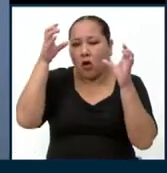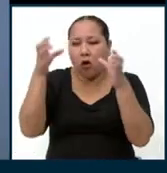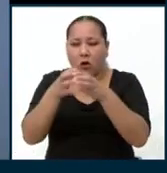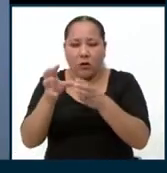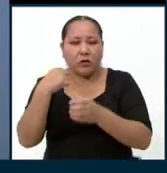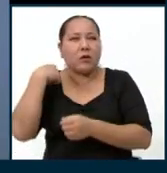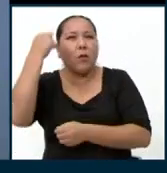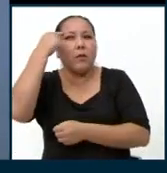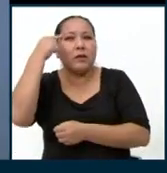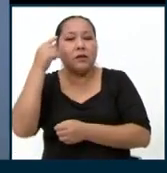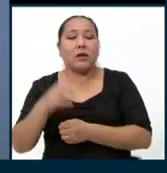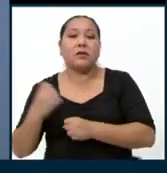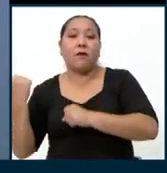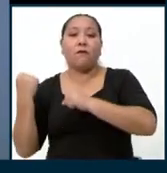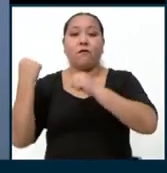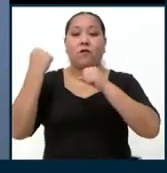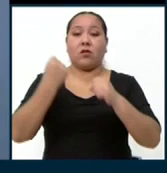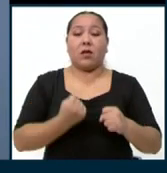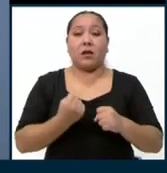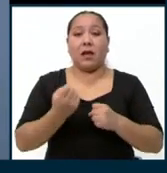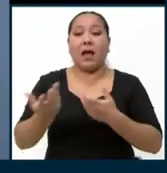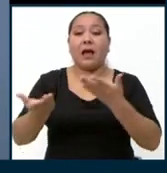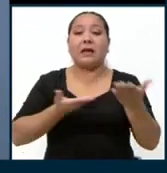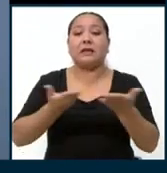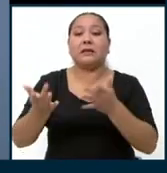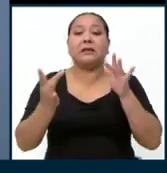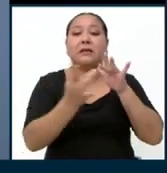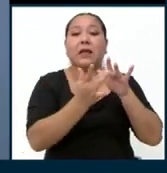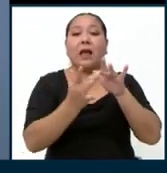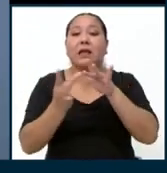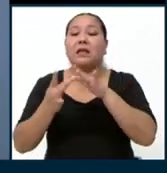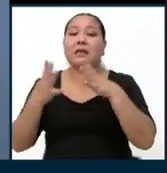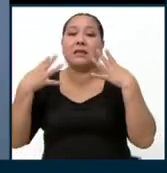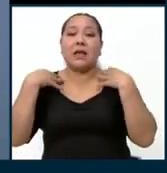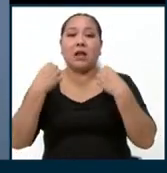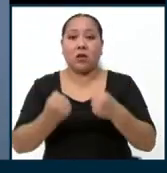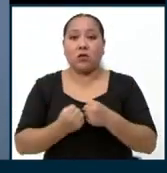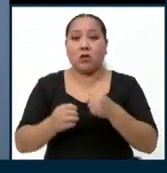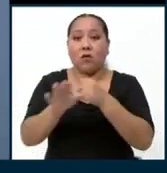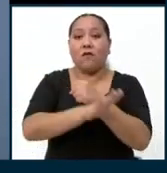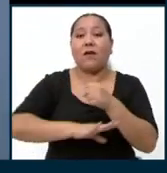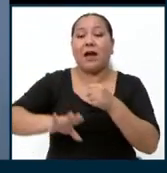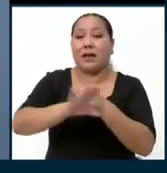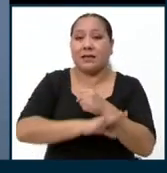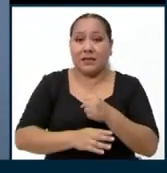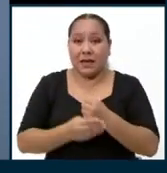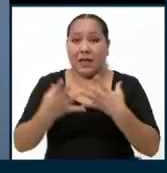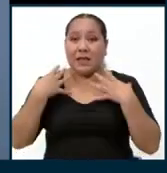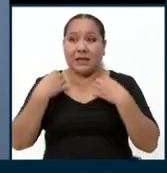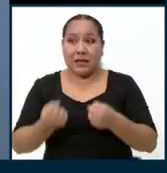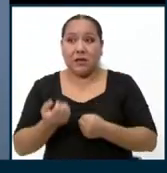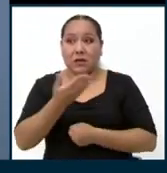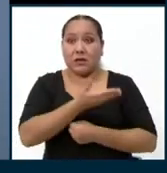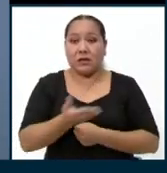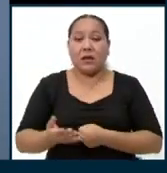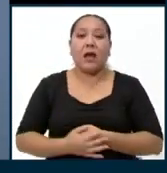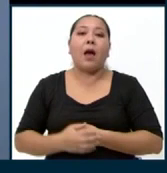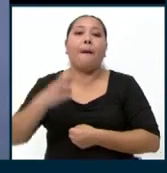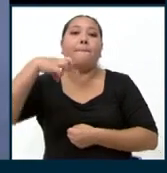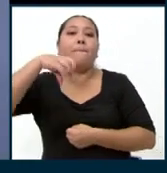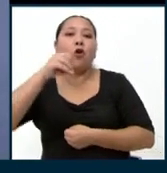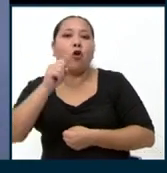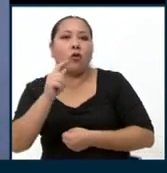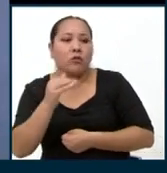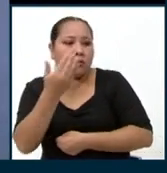refuerce toda la red de atención de salud, ¿no? La red primaria, lo que han sido las postas, que